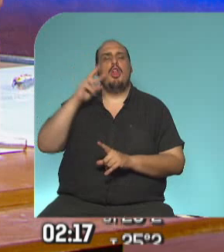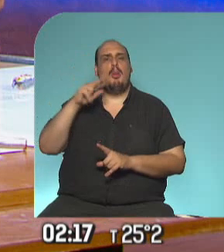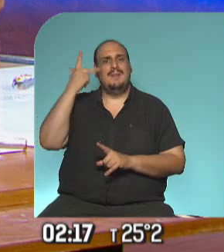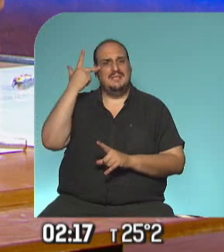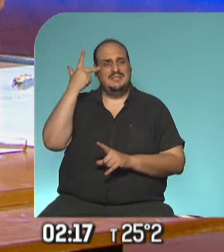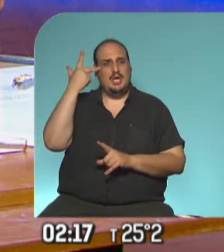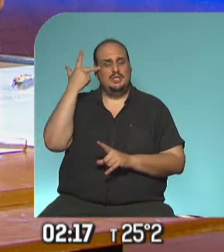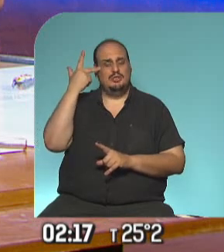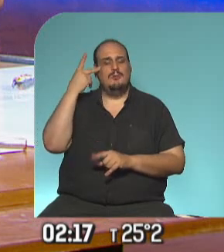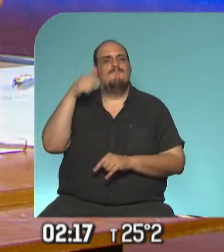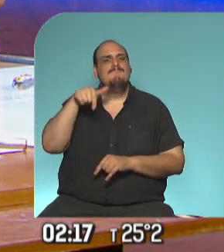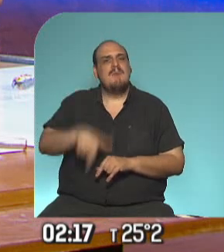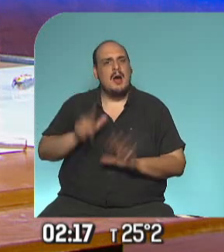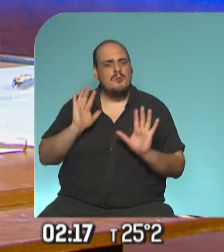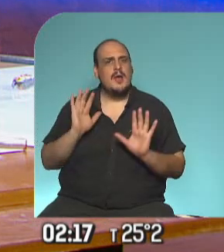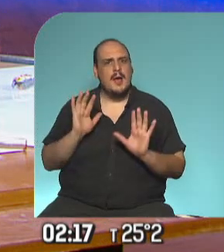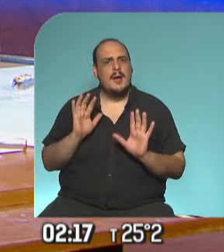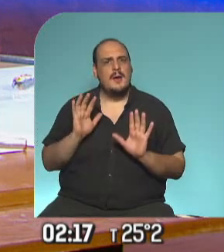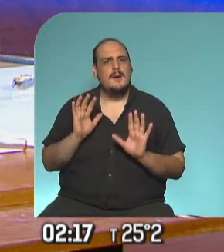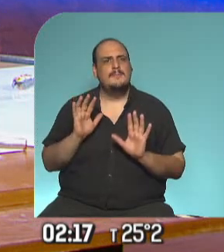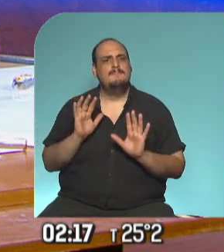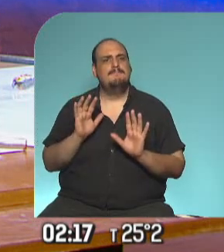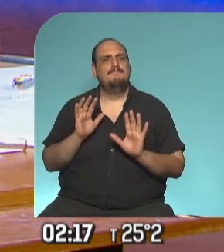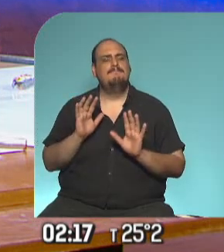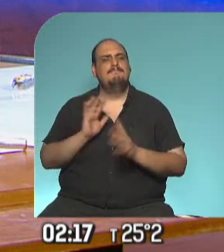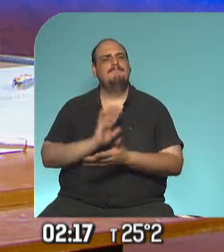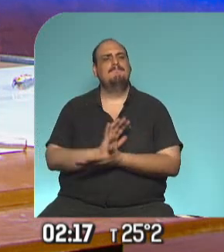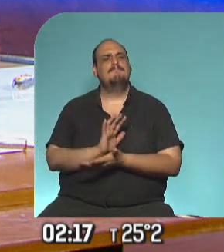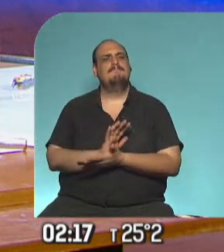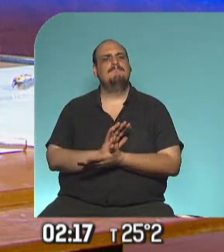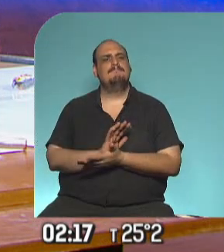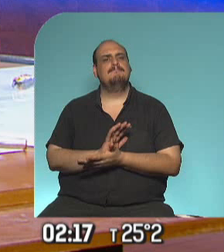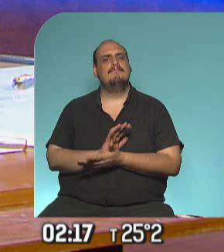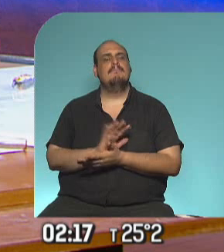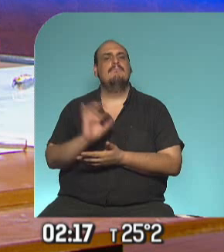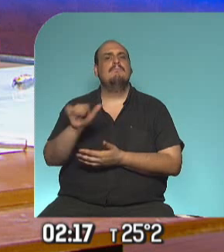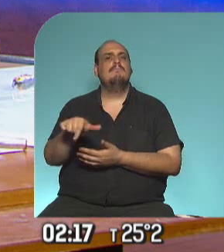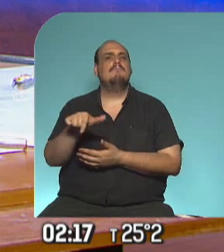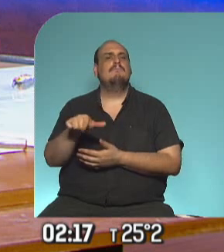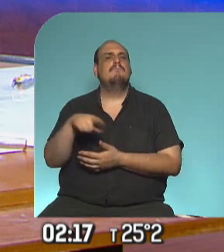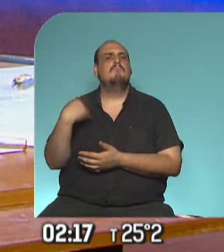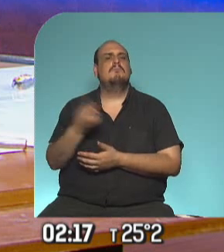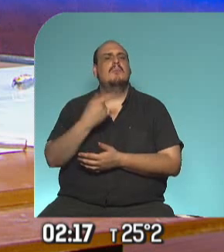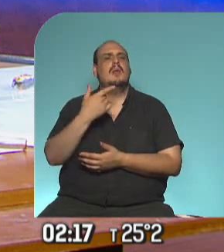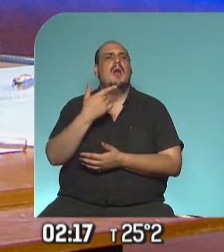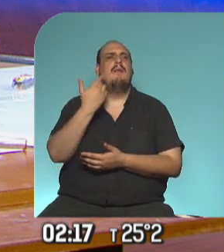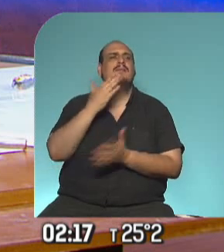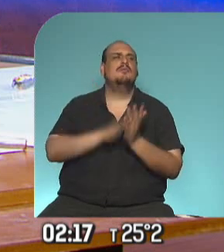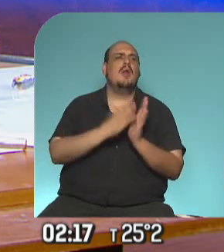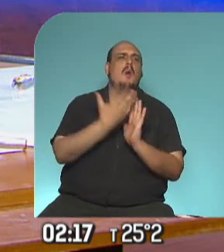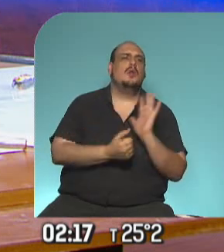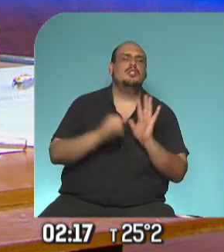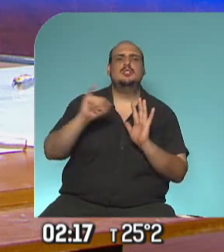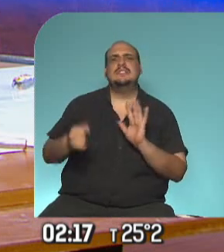en esta ocasión se rompió ese falso paradigma de que estábamos hablando de aborto sí o aborto no